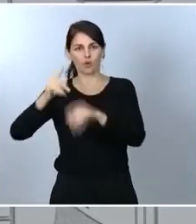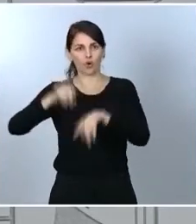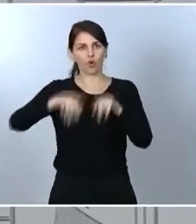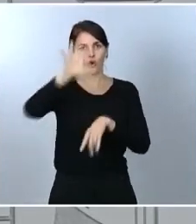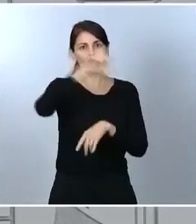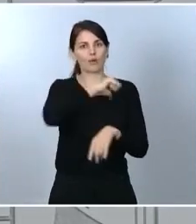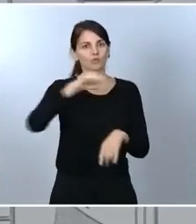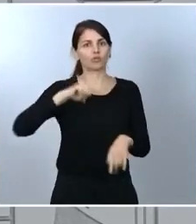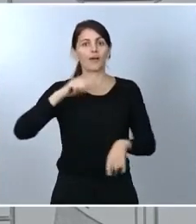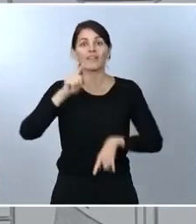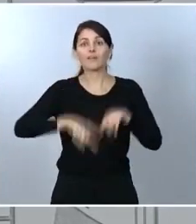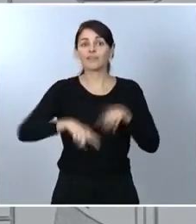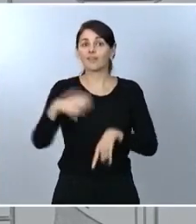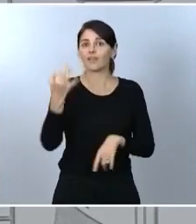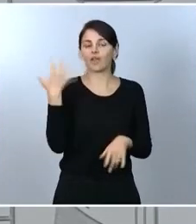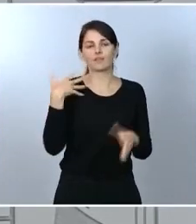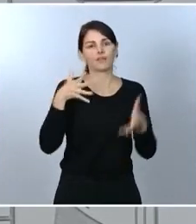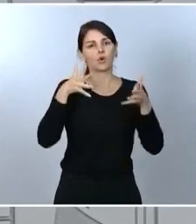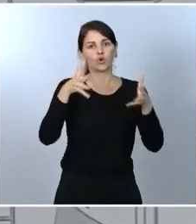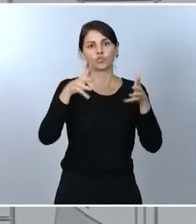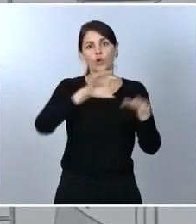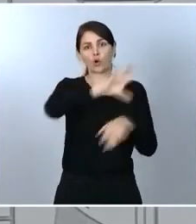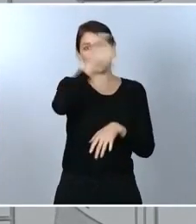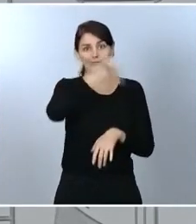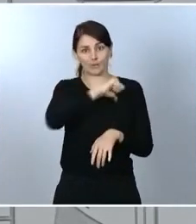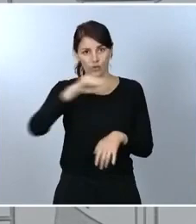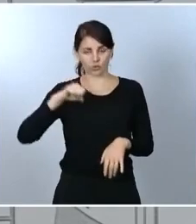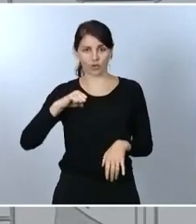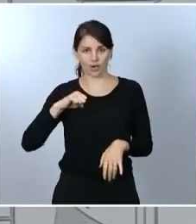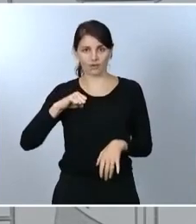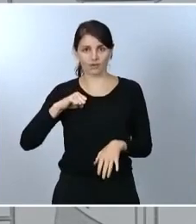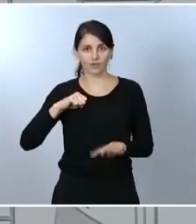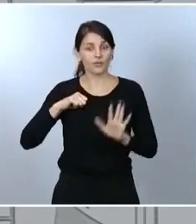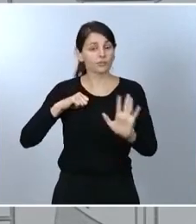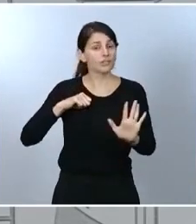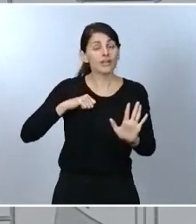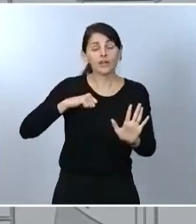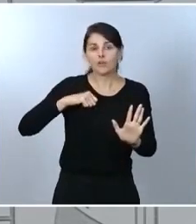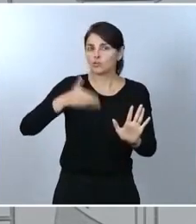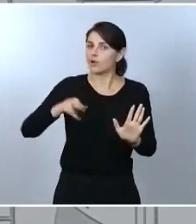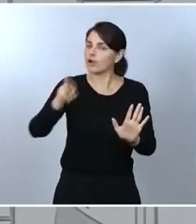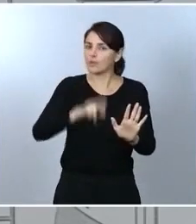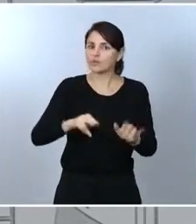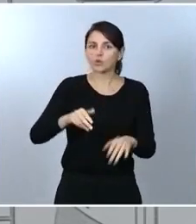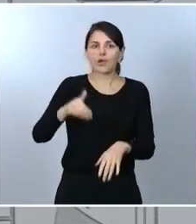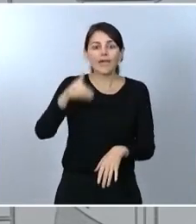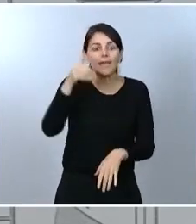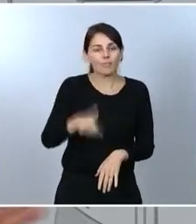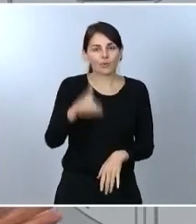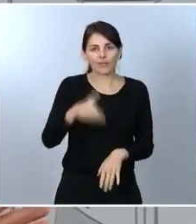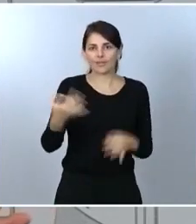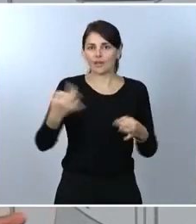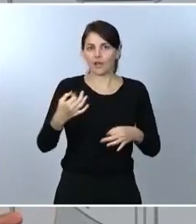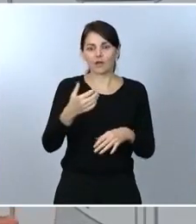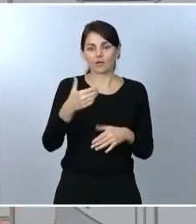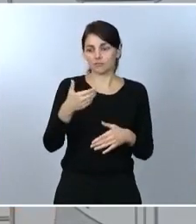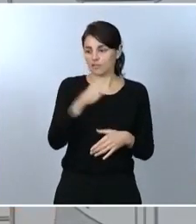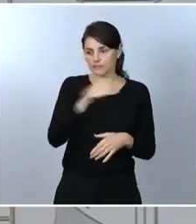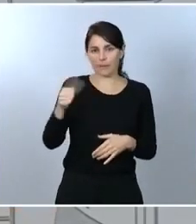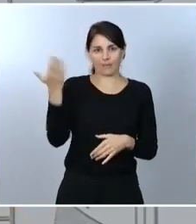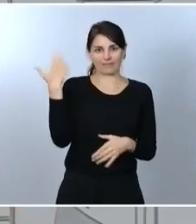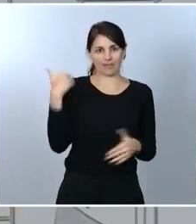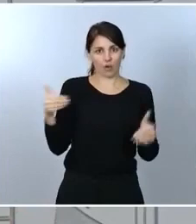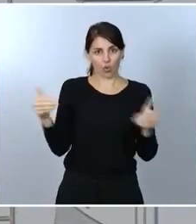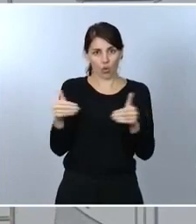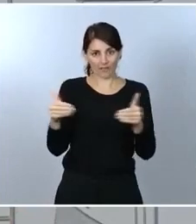Por favor, insisto en que lo más importante es el acuerdo del Consejo Interterritorial del pasado jueves, donde se establecen unos niveles de alerta